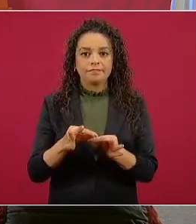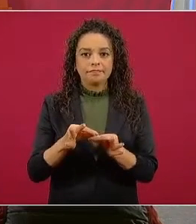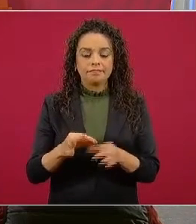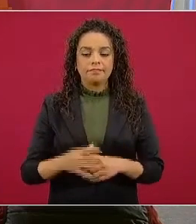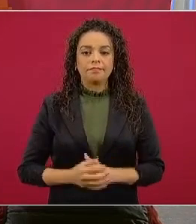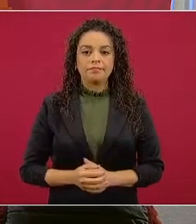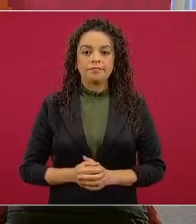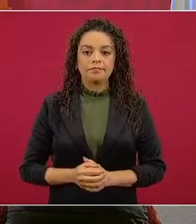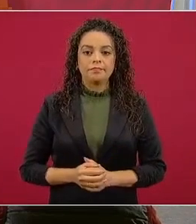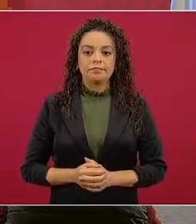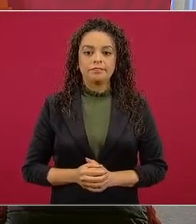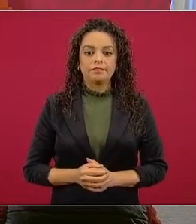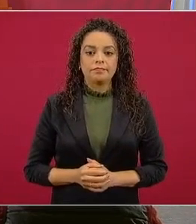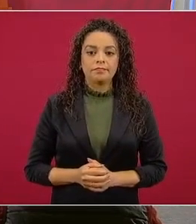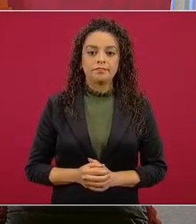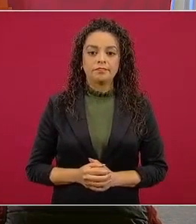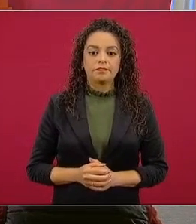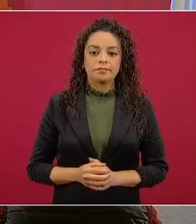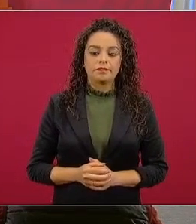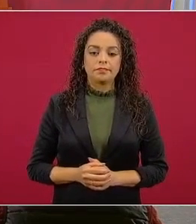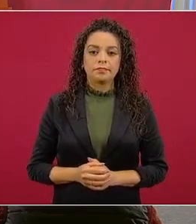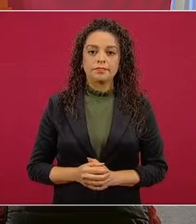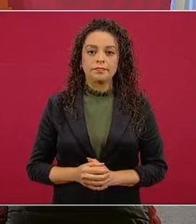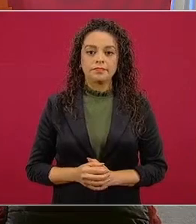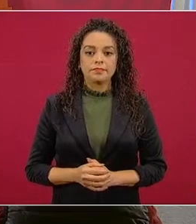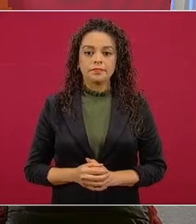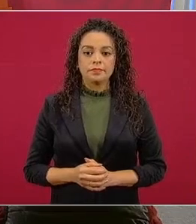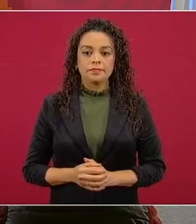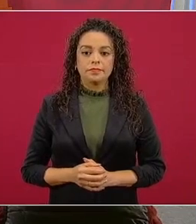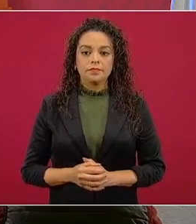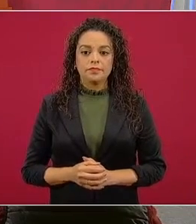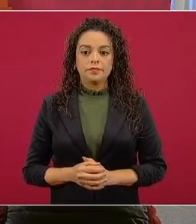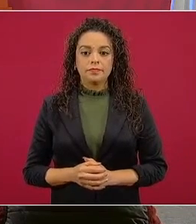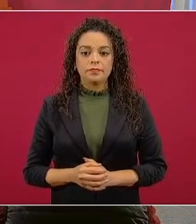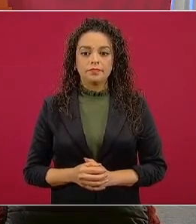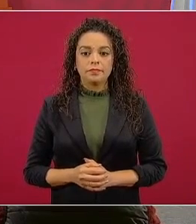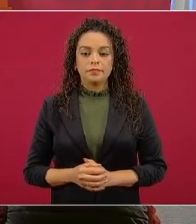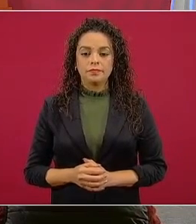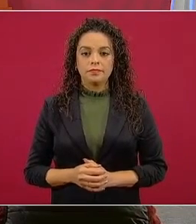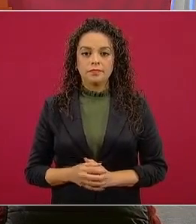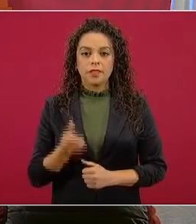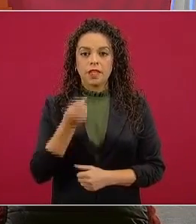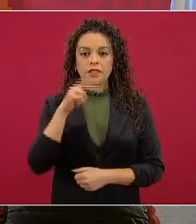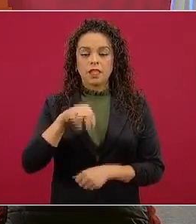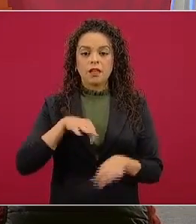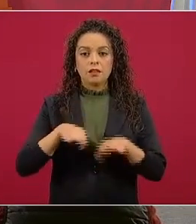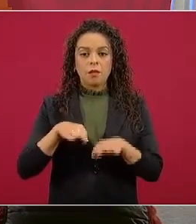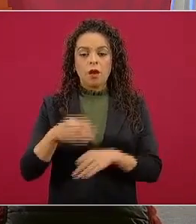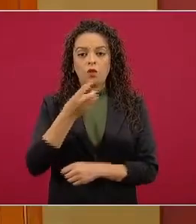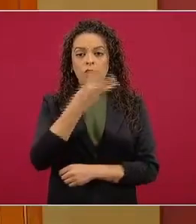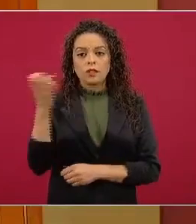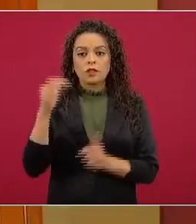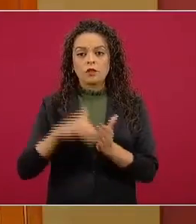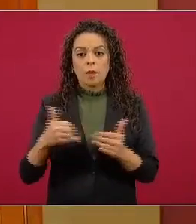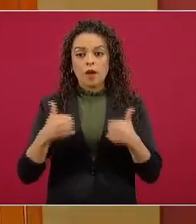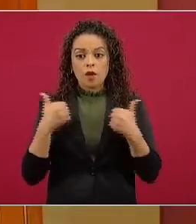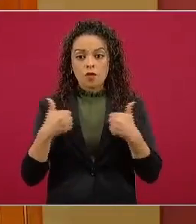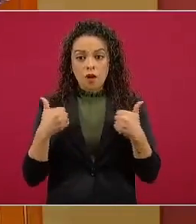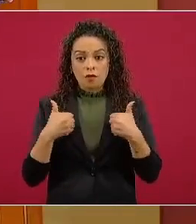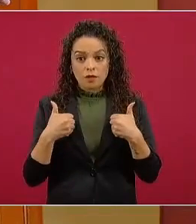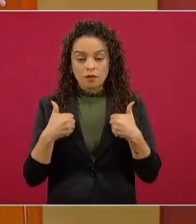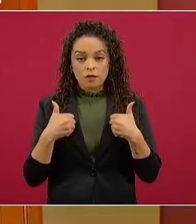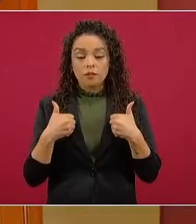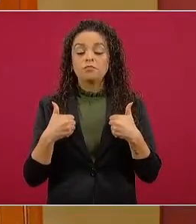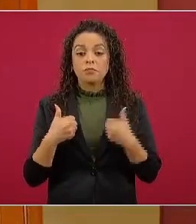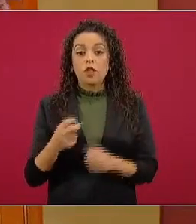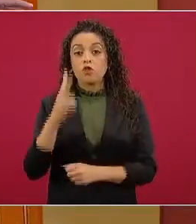Cumplido. Trescientos mil jóvenes desempleados serán contratados, dos millones trescientos